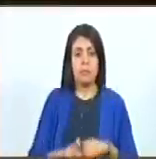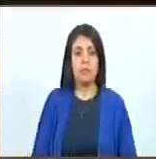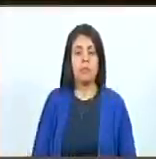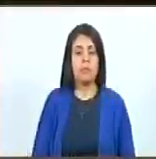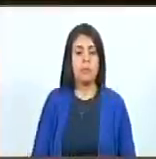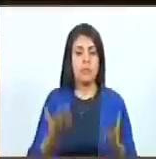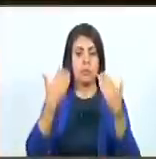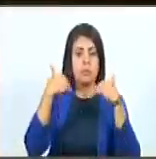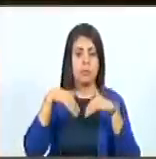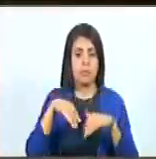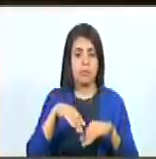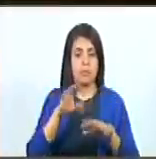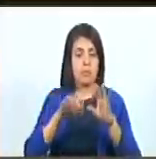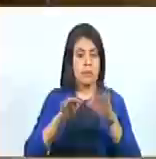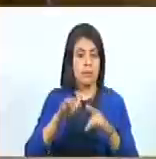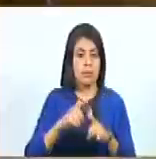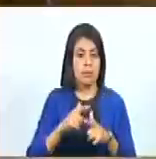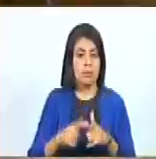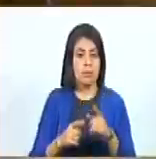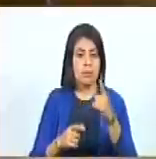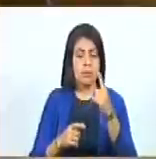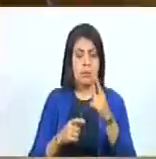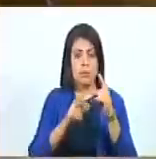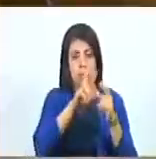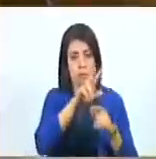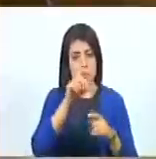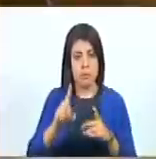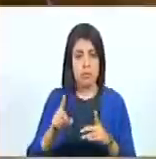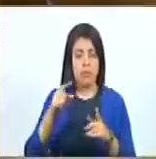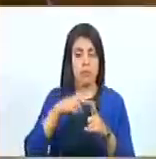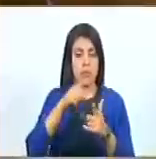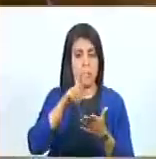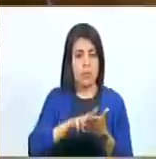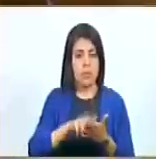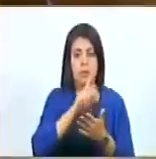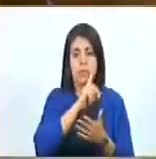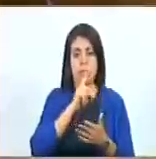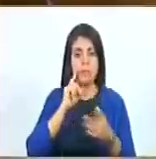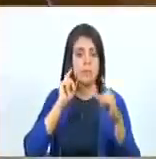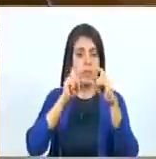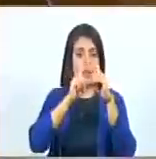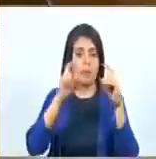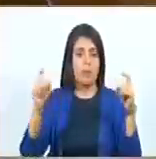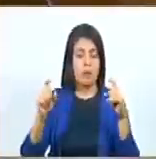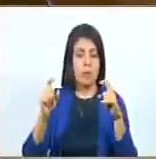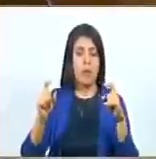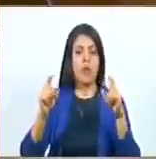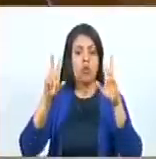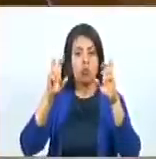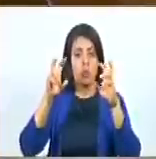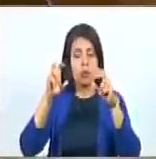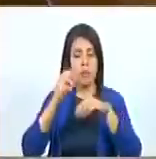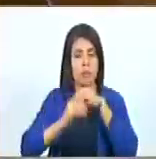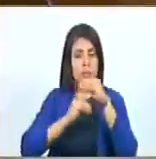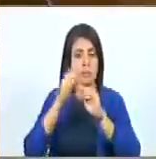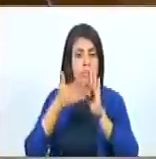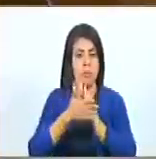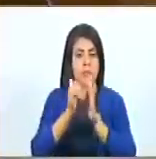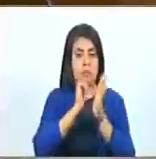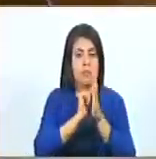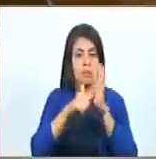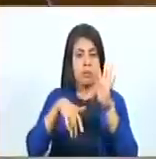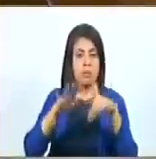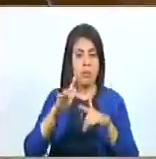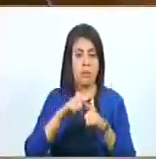Siguiente, ciudadana secretaria. Trigésimo, se sugiere aprobar la denominación de un nuevo epígrafe correspondiente al artículo